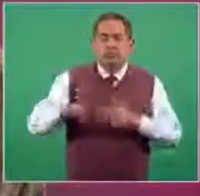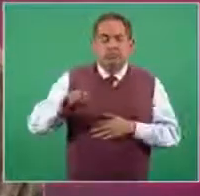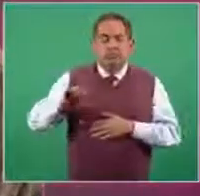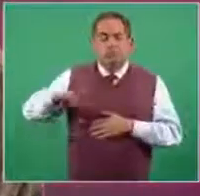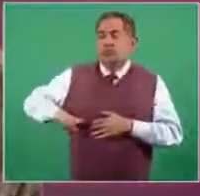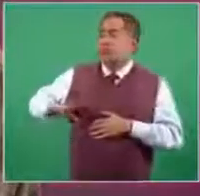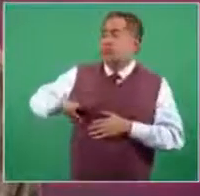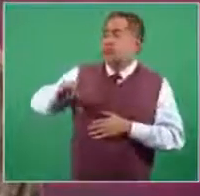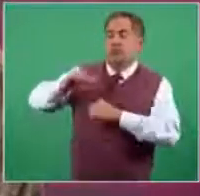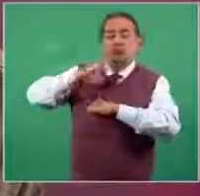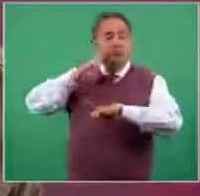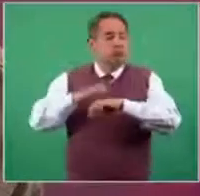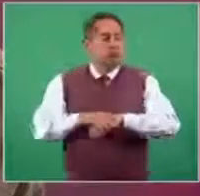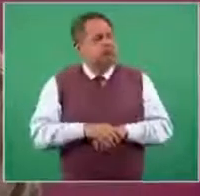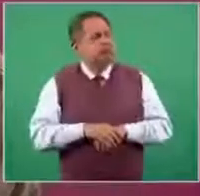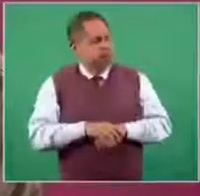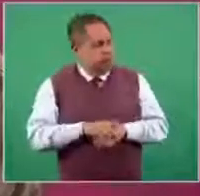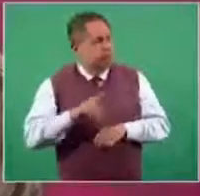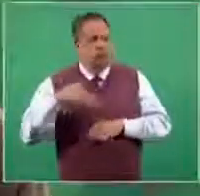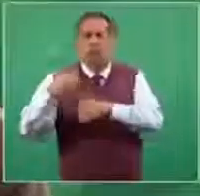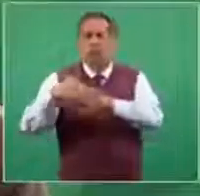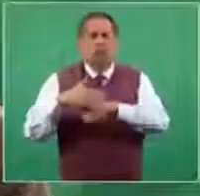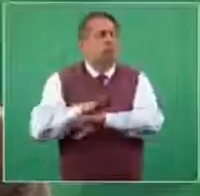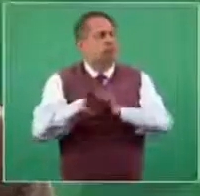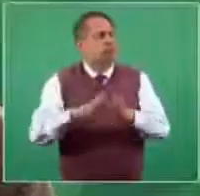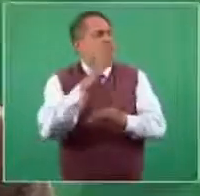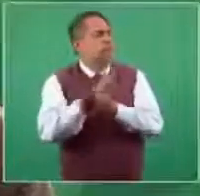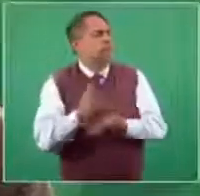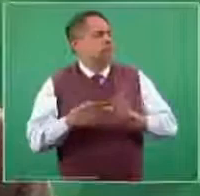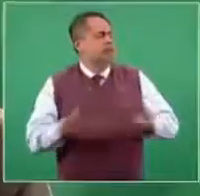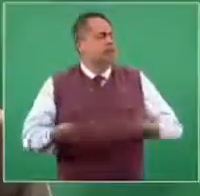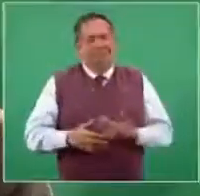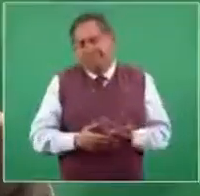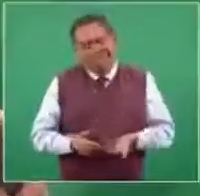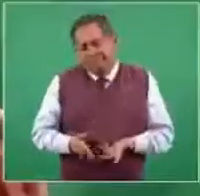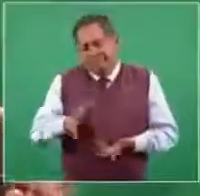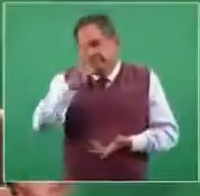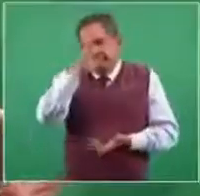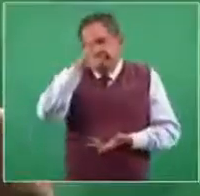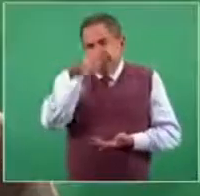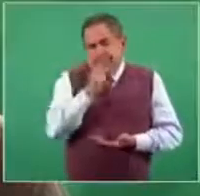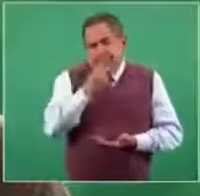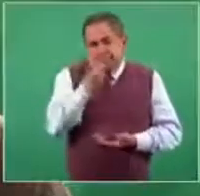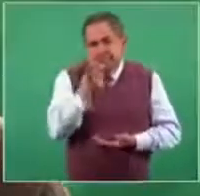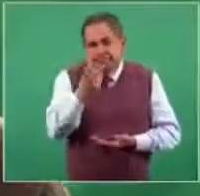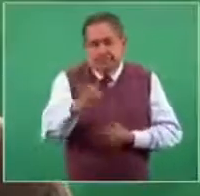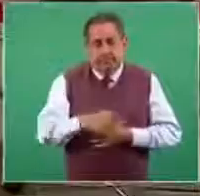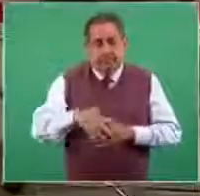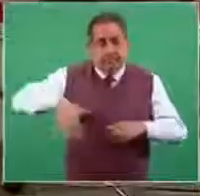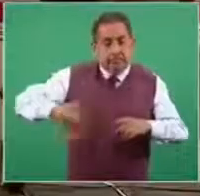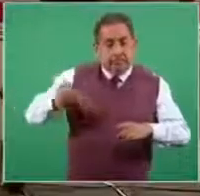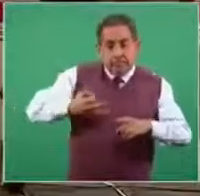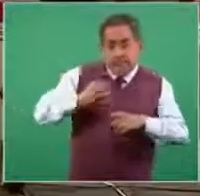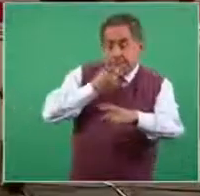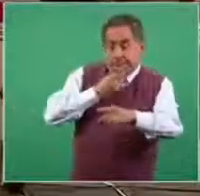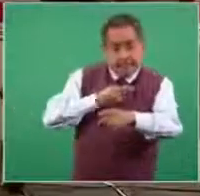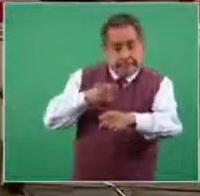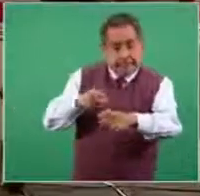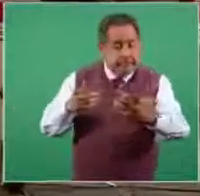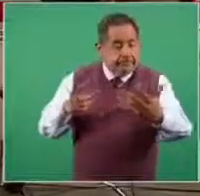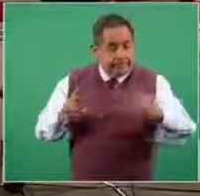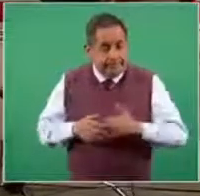de un gobierno dijera que así va a ser, porque no va a ser así. Y como usted muy bien y atinadamente decía,